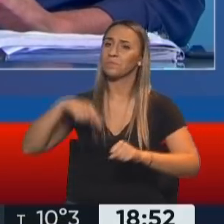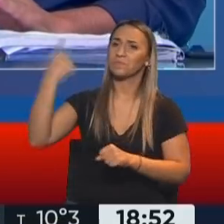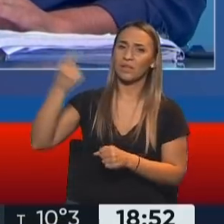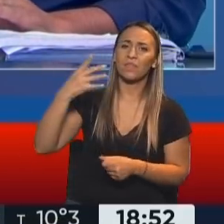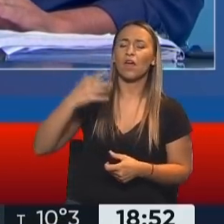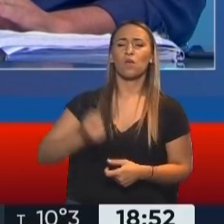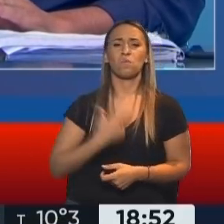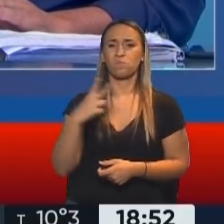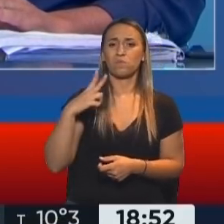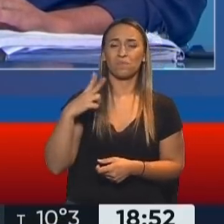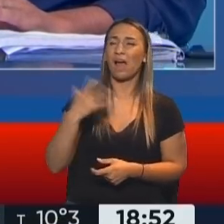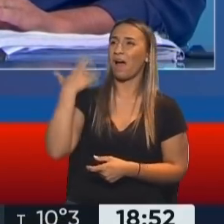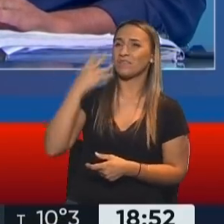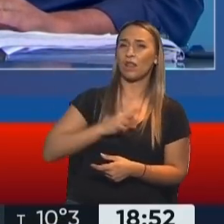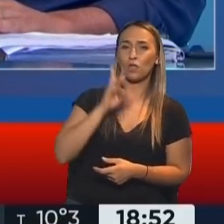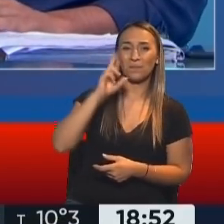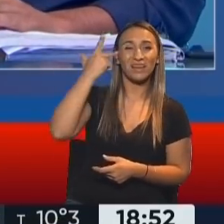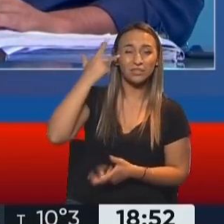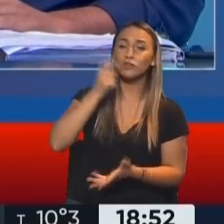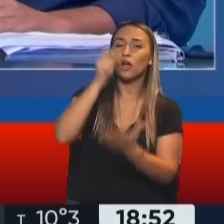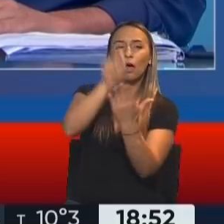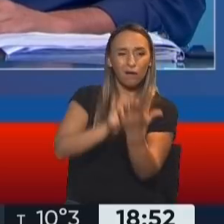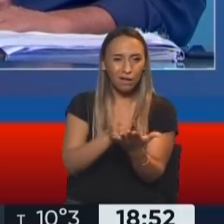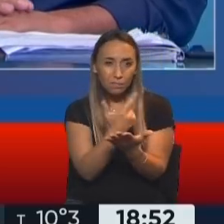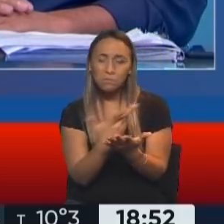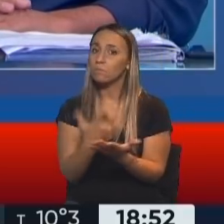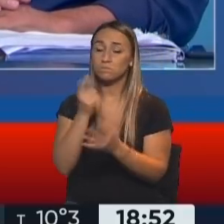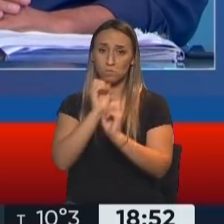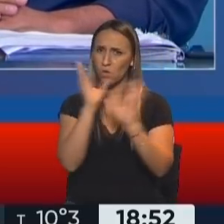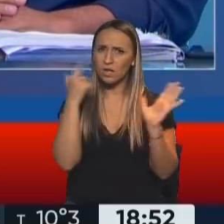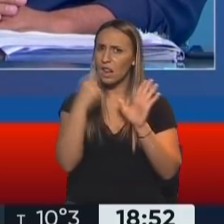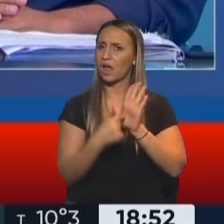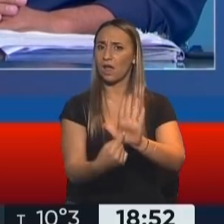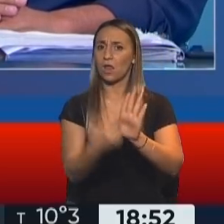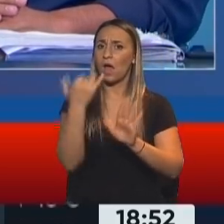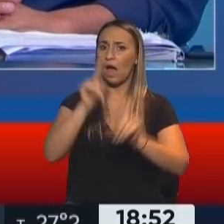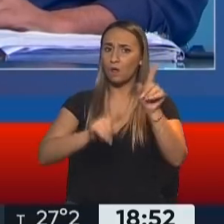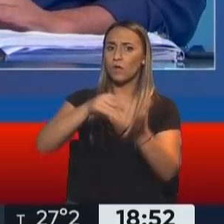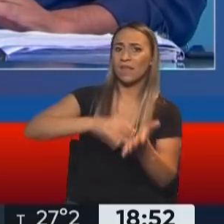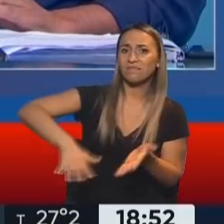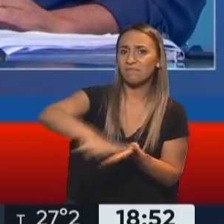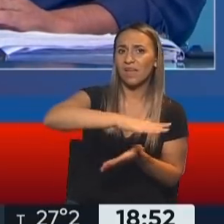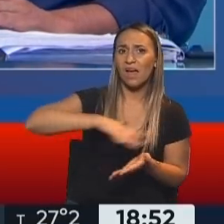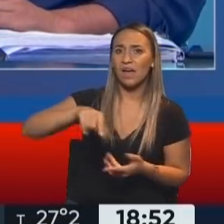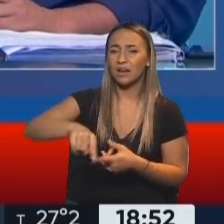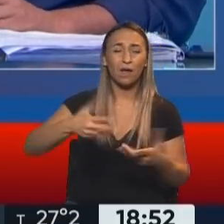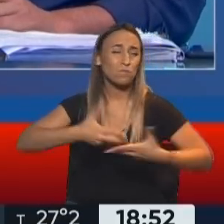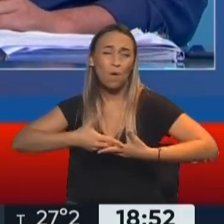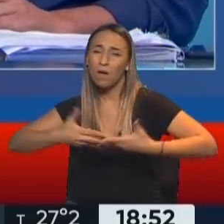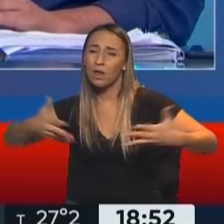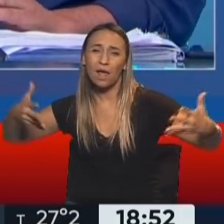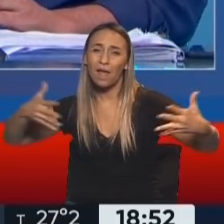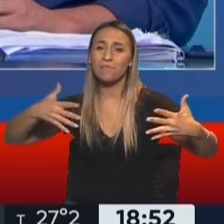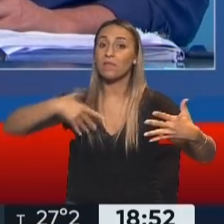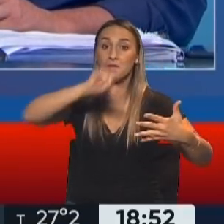censo que se hizo en el 2018 muestra claramente cómo hay propiedades que son tremendamente grandes en la República